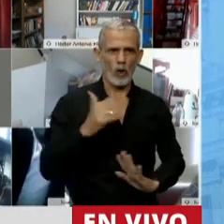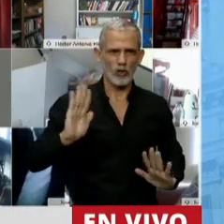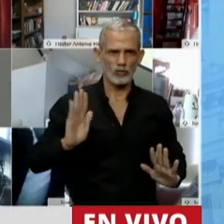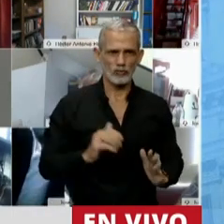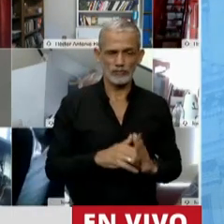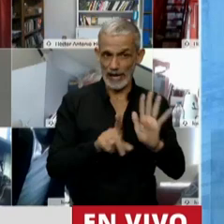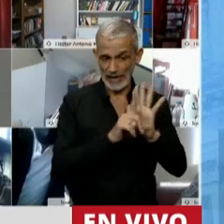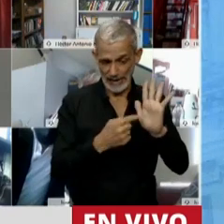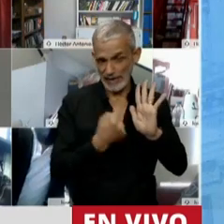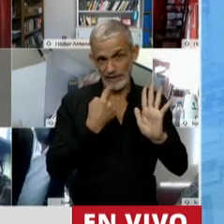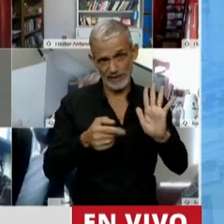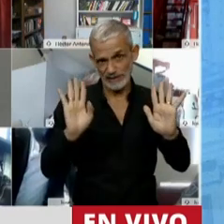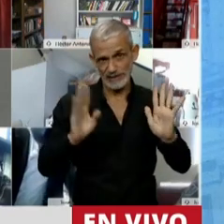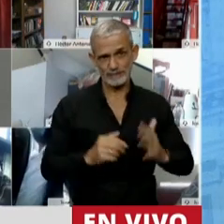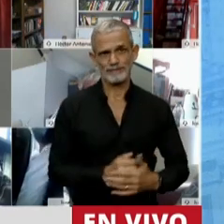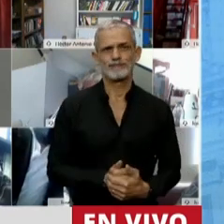establece esta ley.